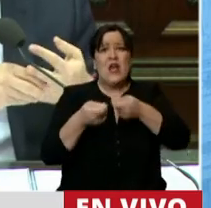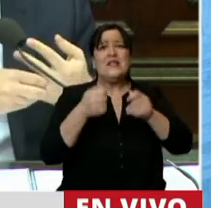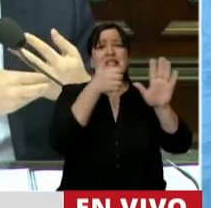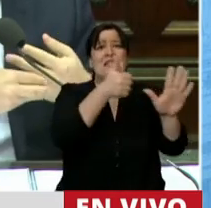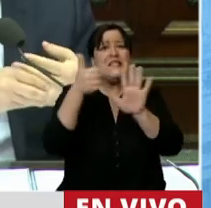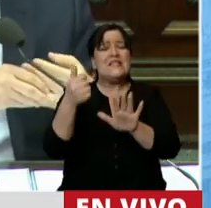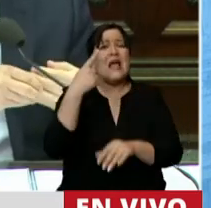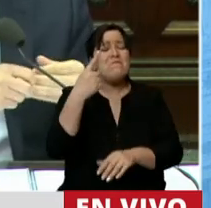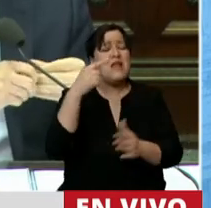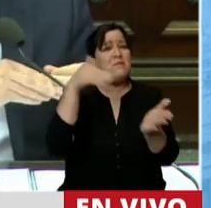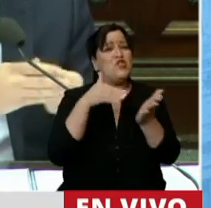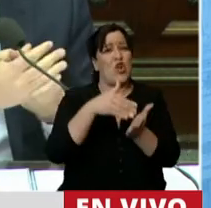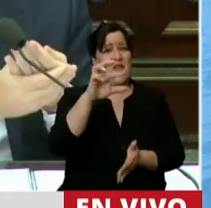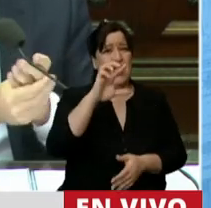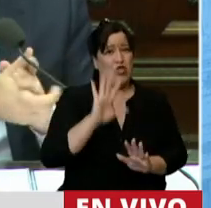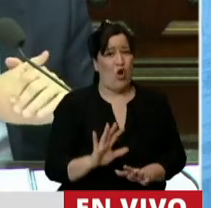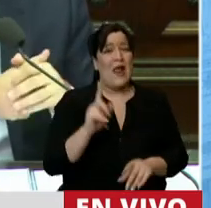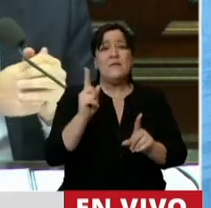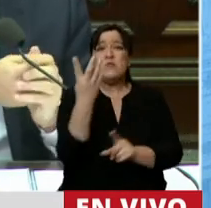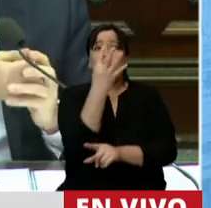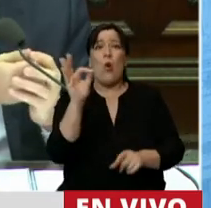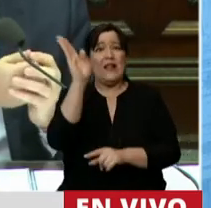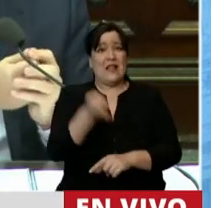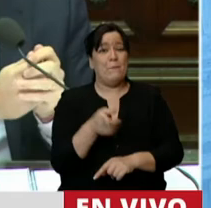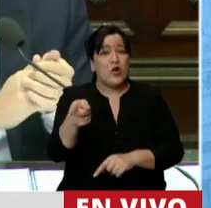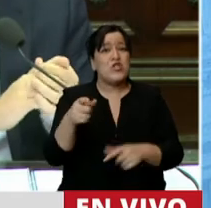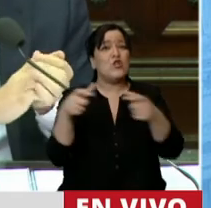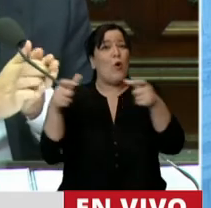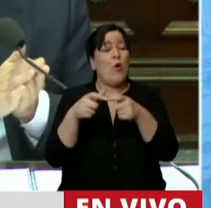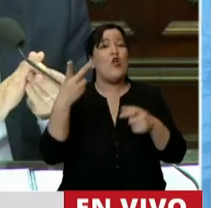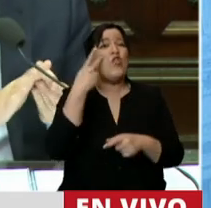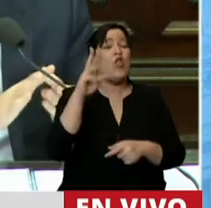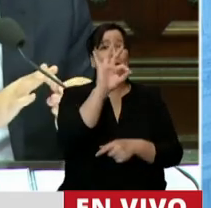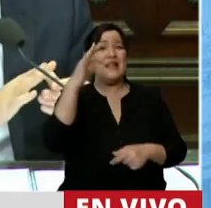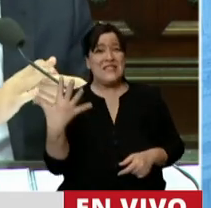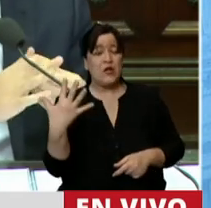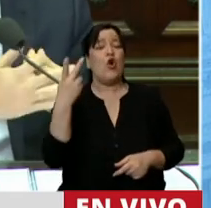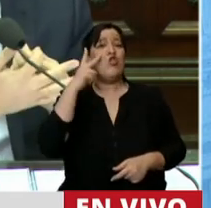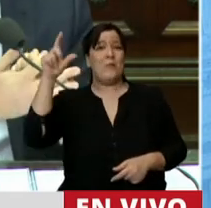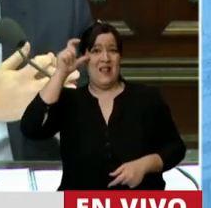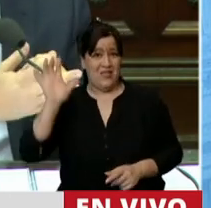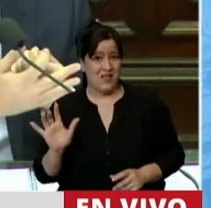.000 millones de dólares. El 40% son bonos del 2005 y el 2010.